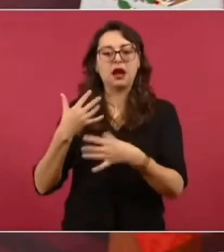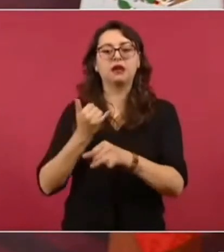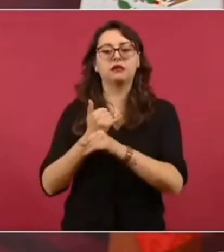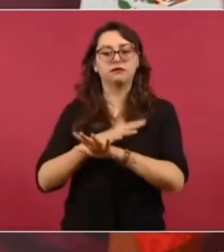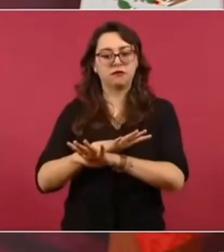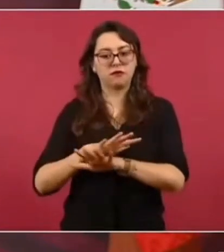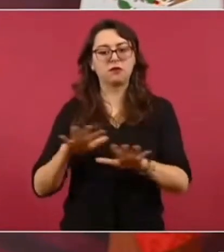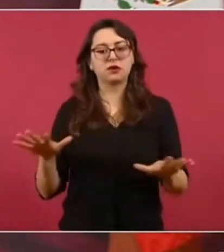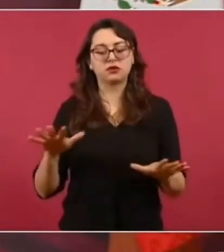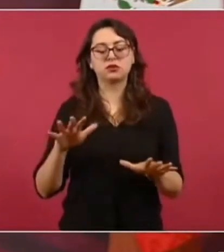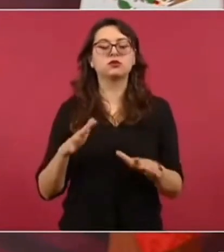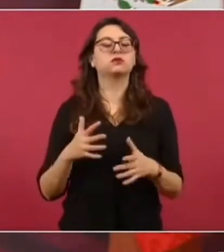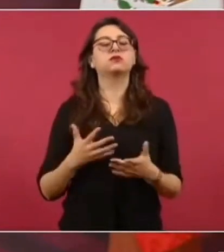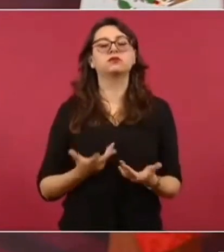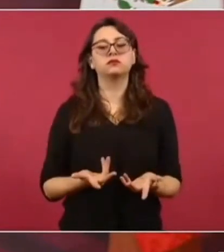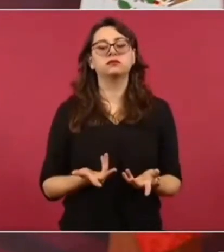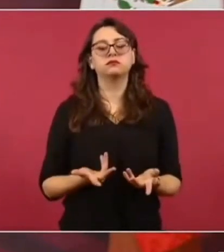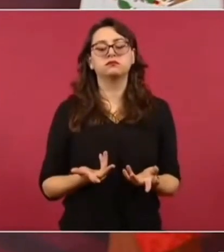visitando